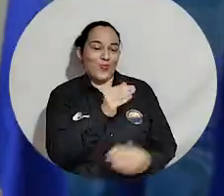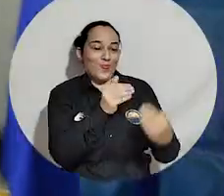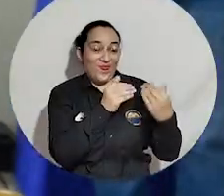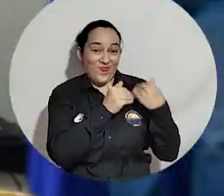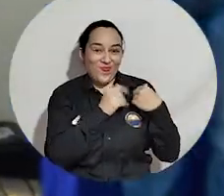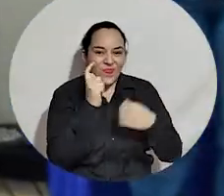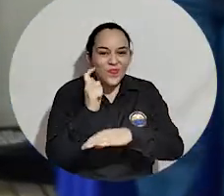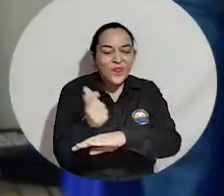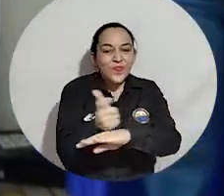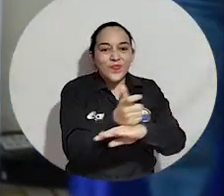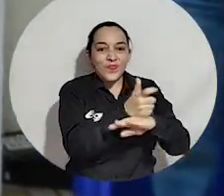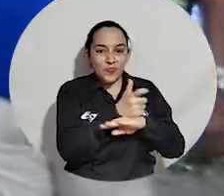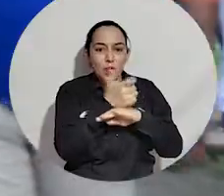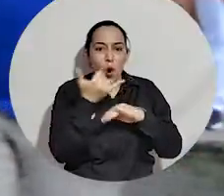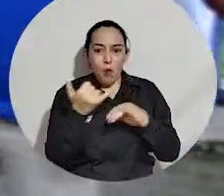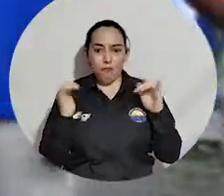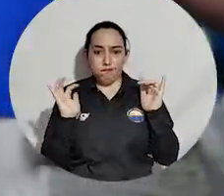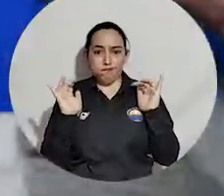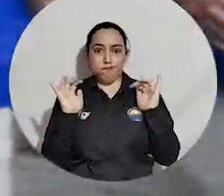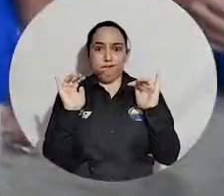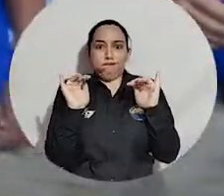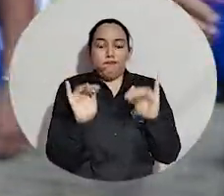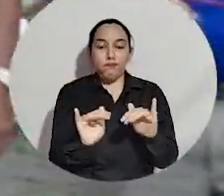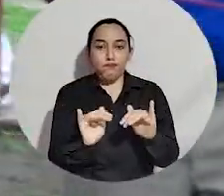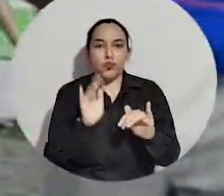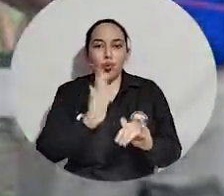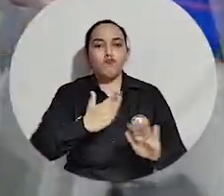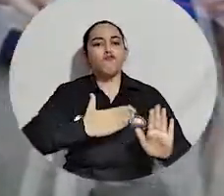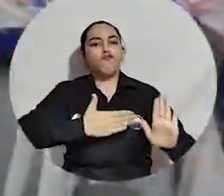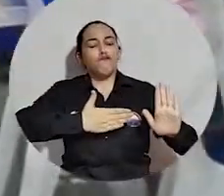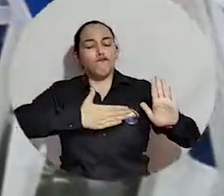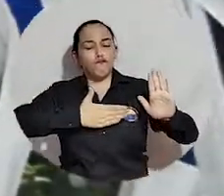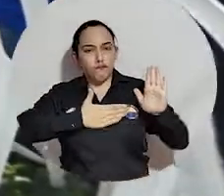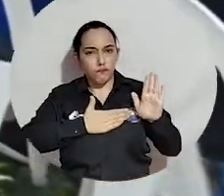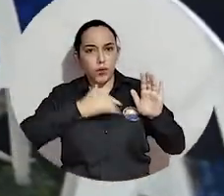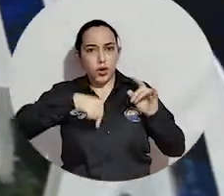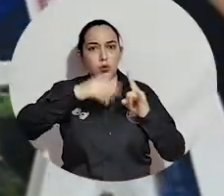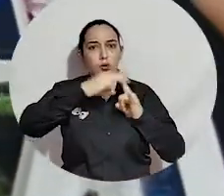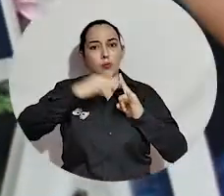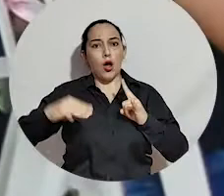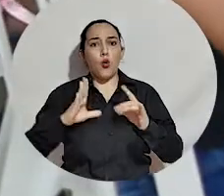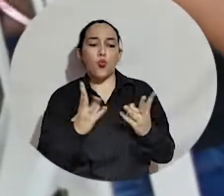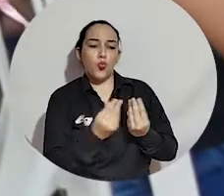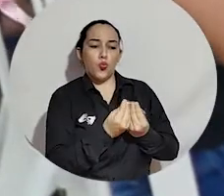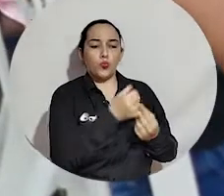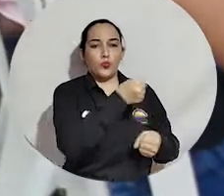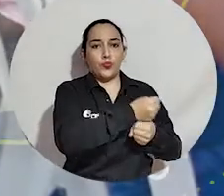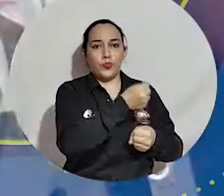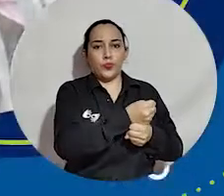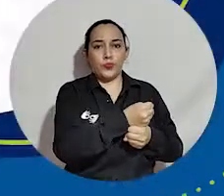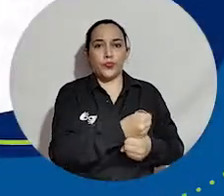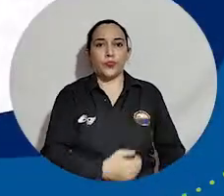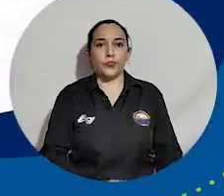Unimagdalena. Por ello, este encuentro representó el compromiso de la institución con sus trabajadores.